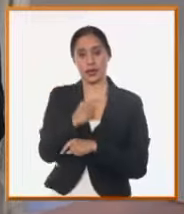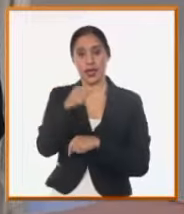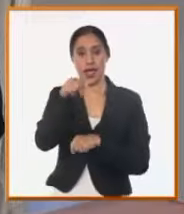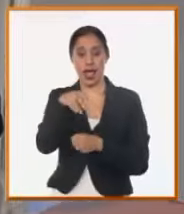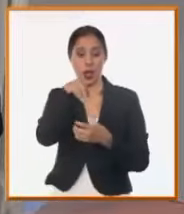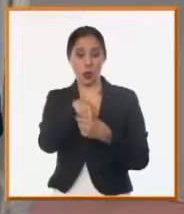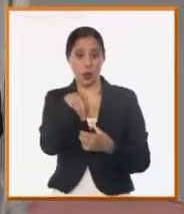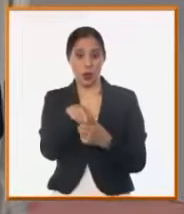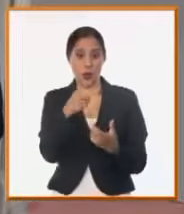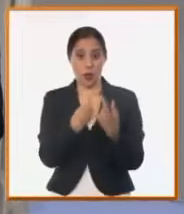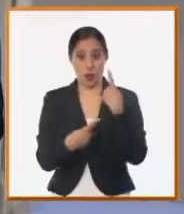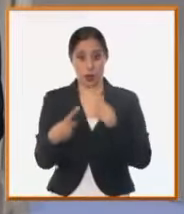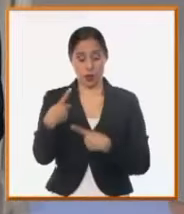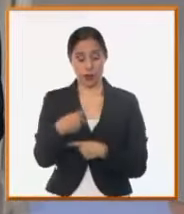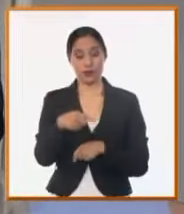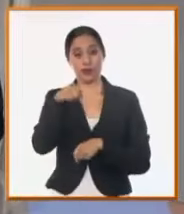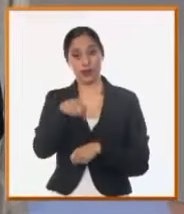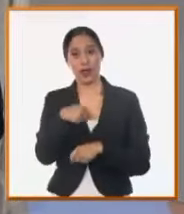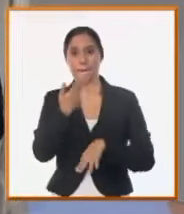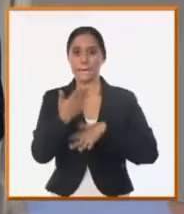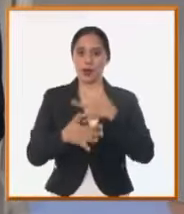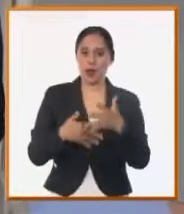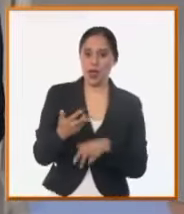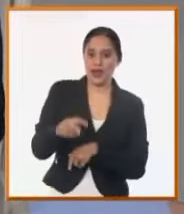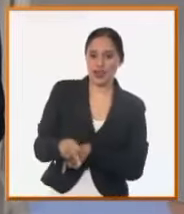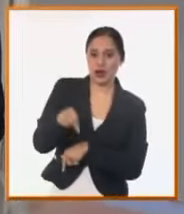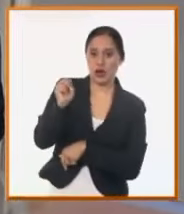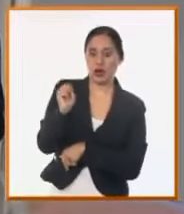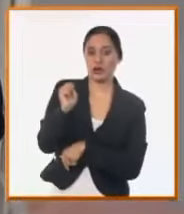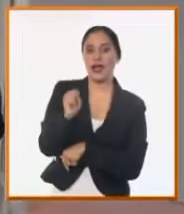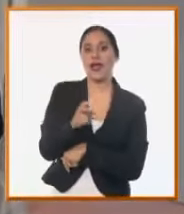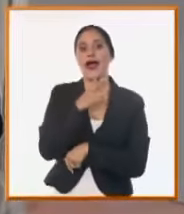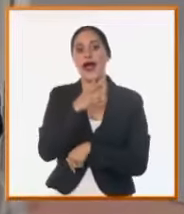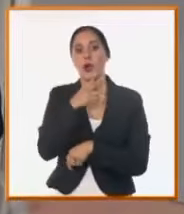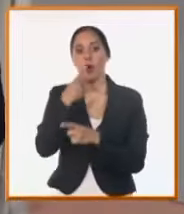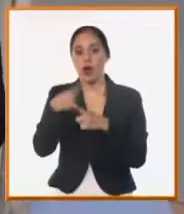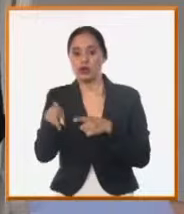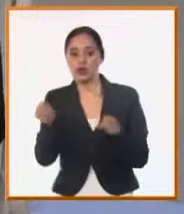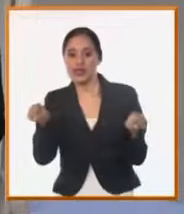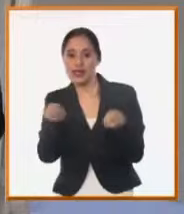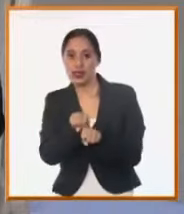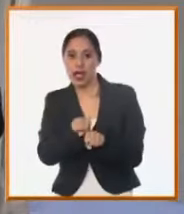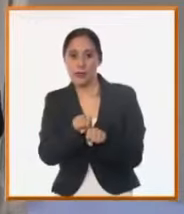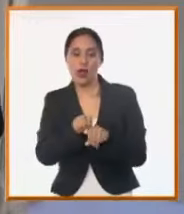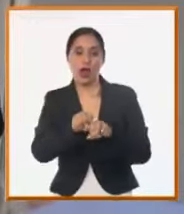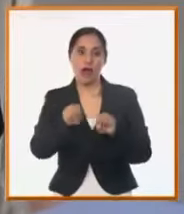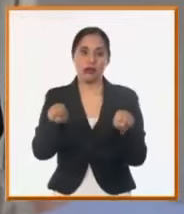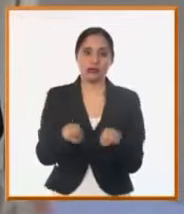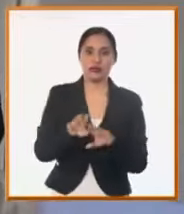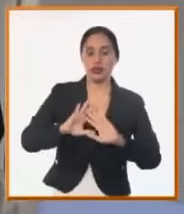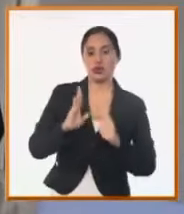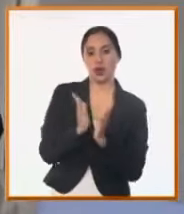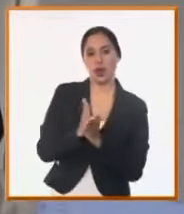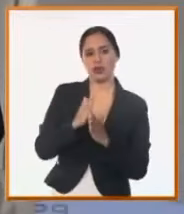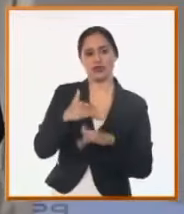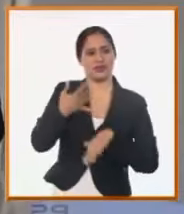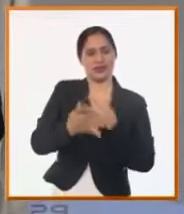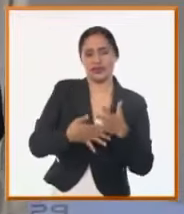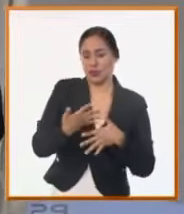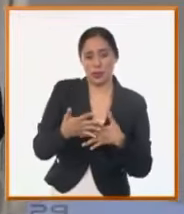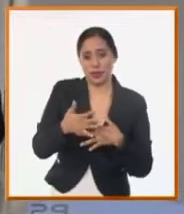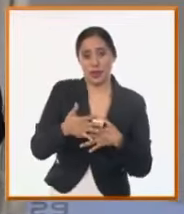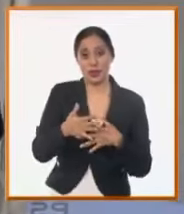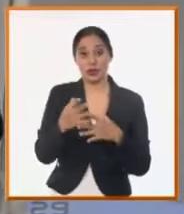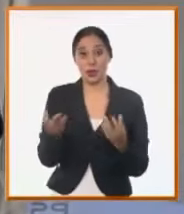como que se presentan los problemas en el norte, a veces tienes que desviar agua de los otros sistemas para reforzar el norte, y entonces complica prácticamente toda la ciudad. Un problema de